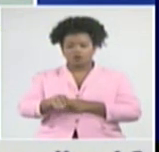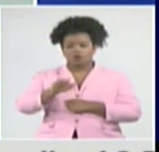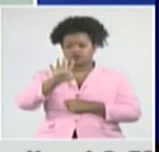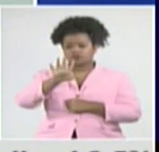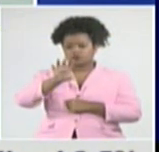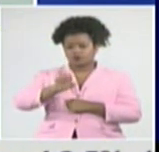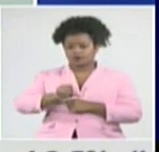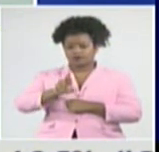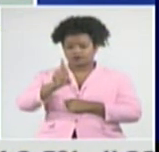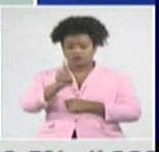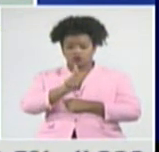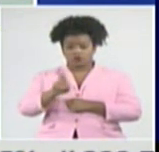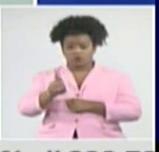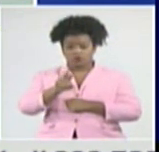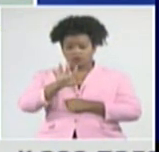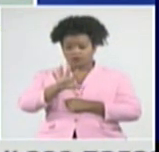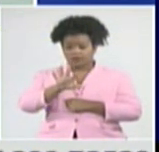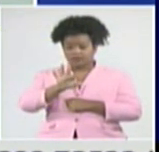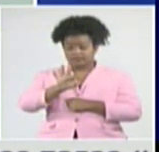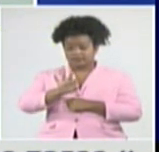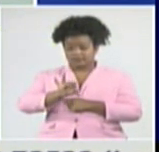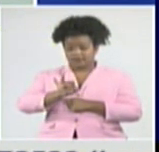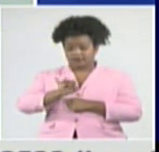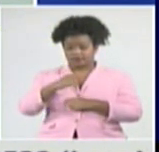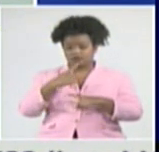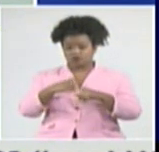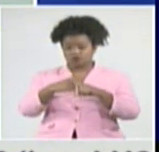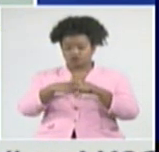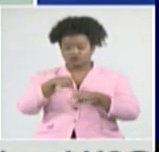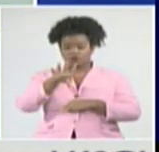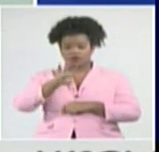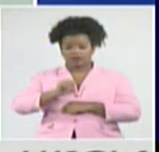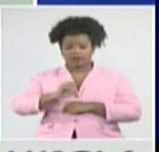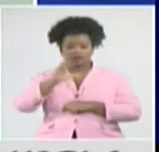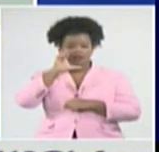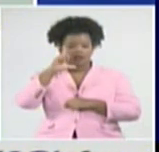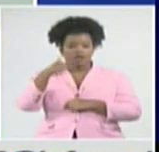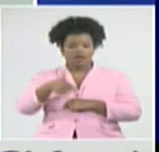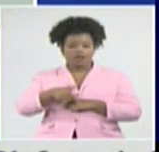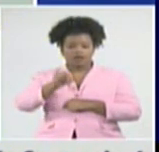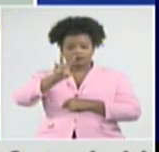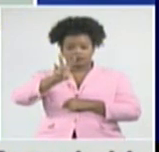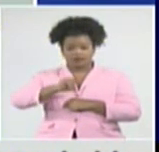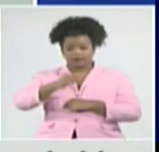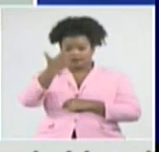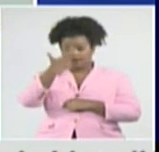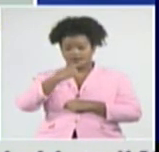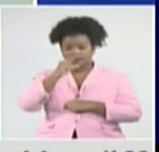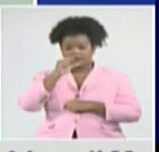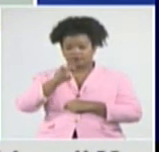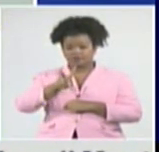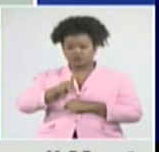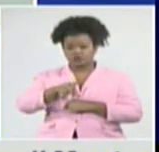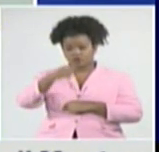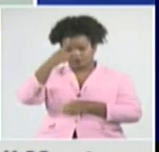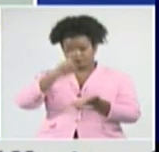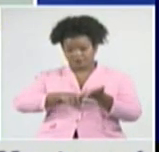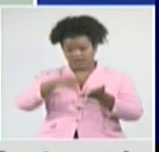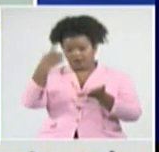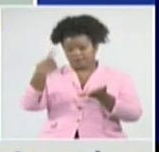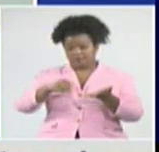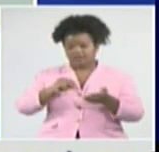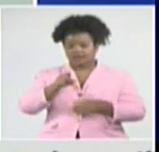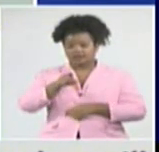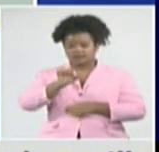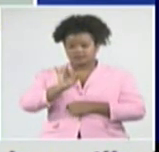Rodas 47, Cruces 40, Lajas 30, Abreus 21, y Palmira 17. Sigue